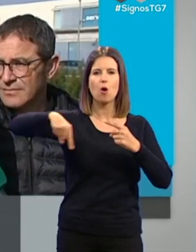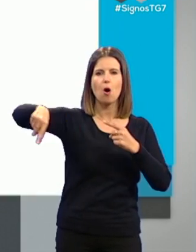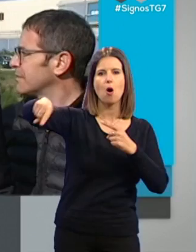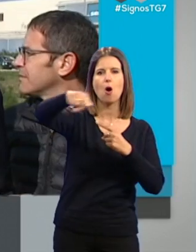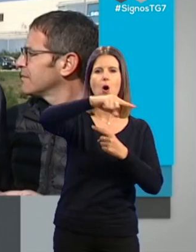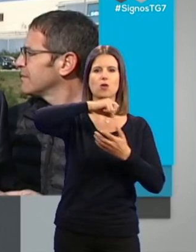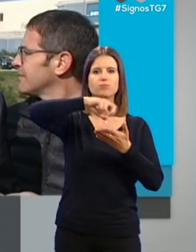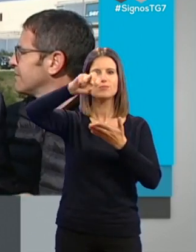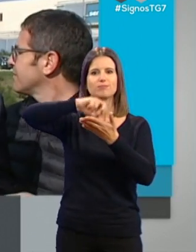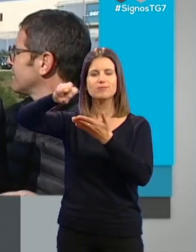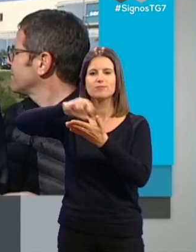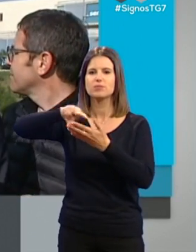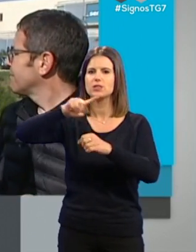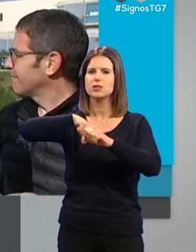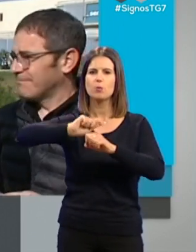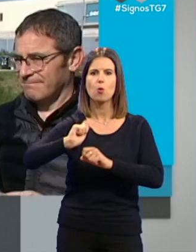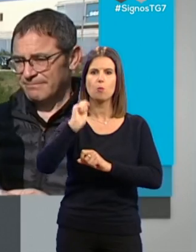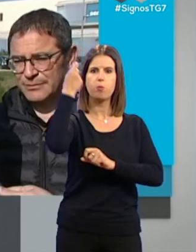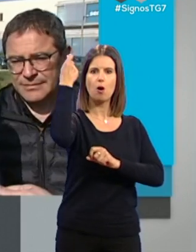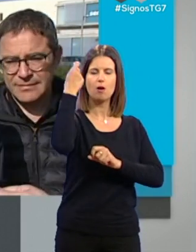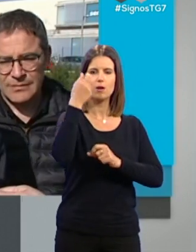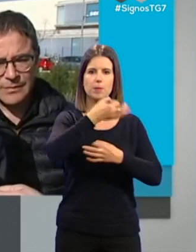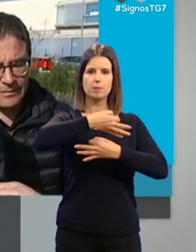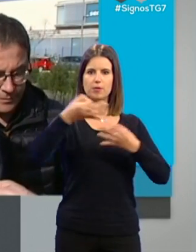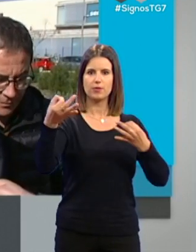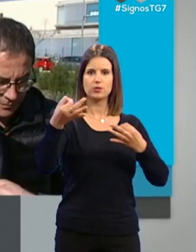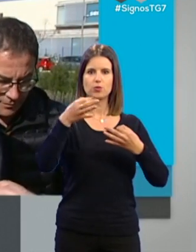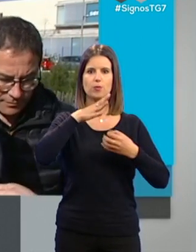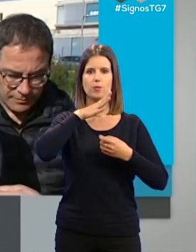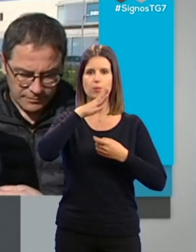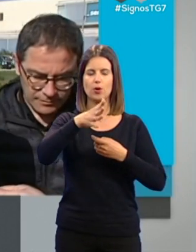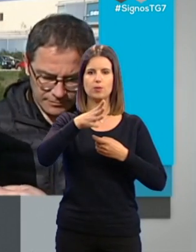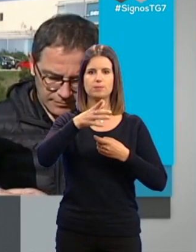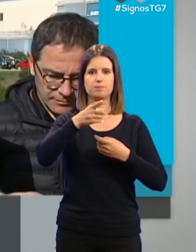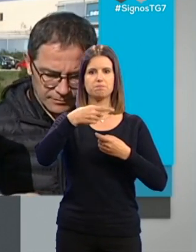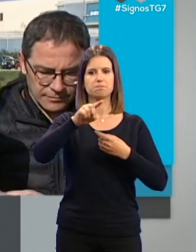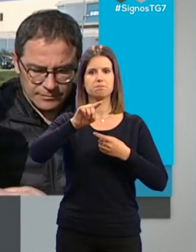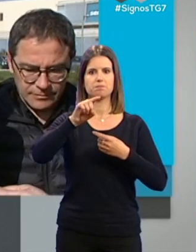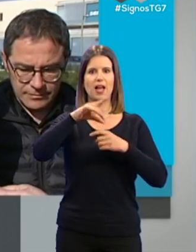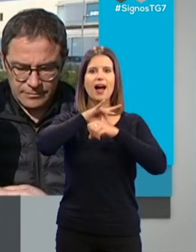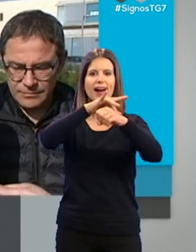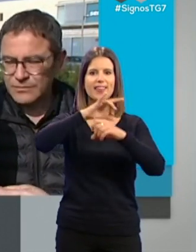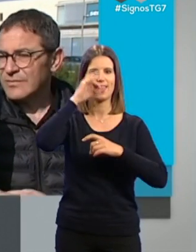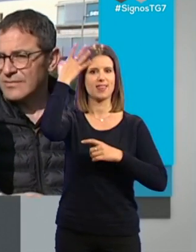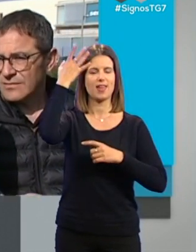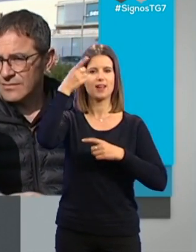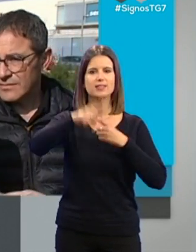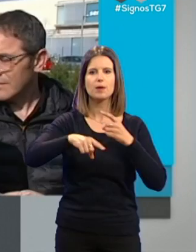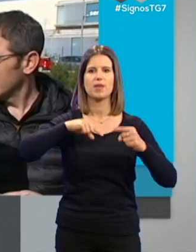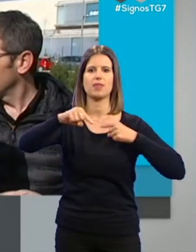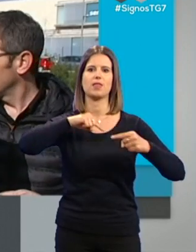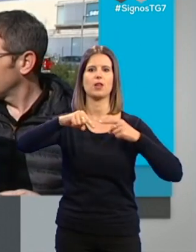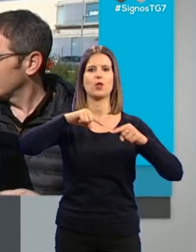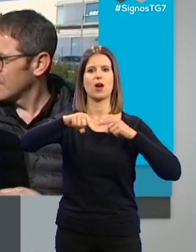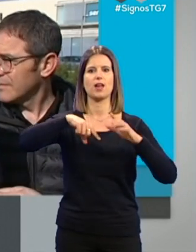sendero. Yo creo que en tiempo récord no solo se ha actuado por parte de la Agencia IDEA, de la propia Dirección Gerencia